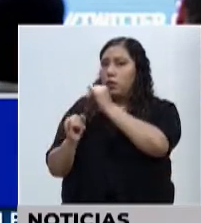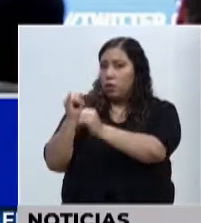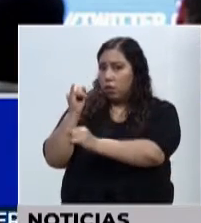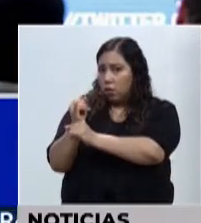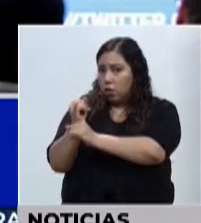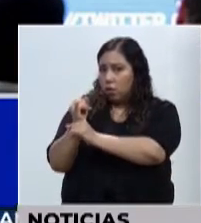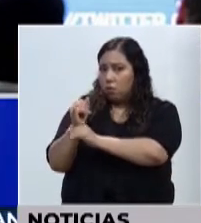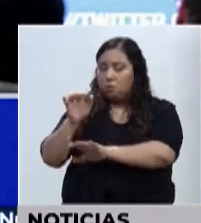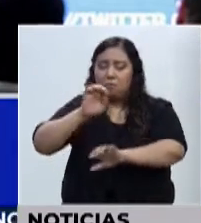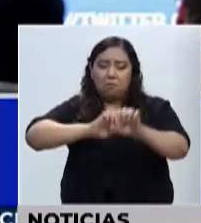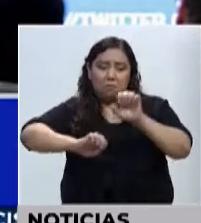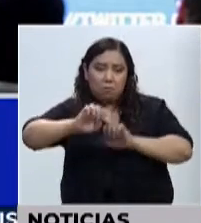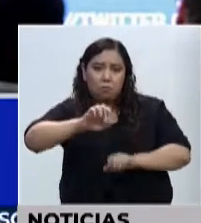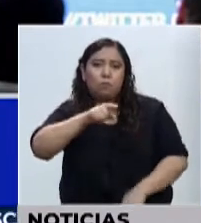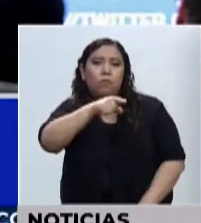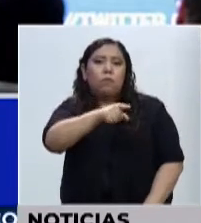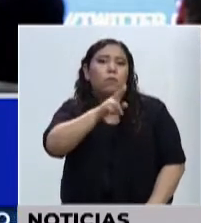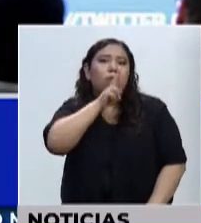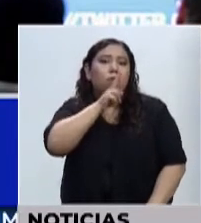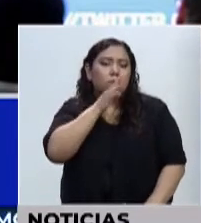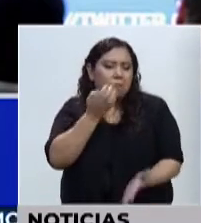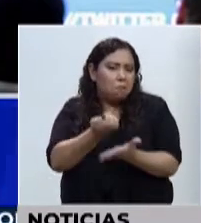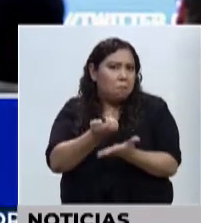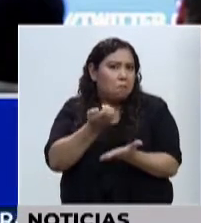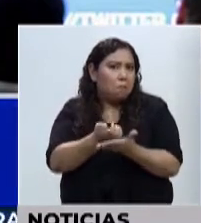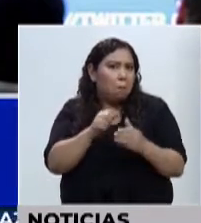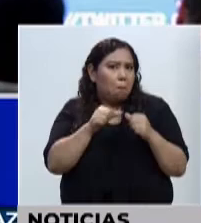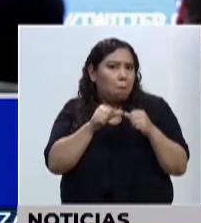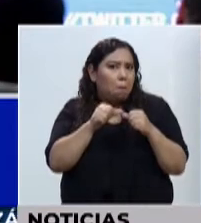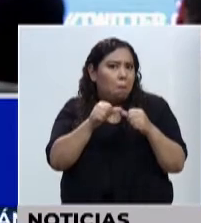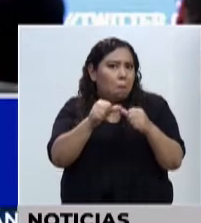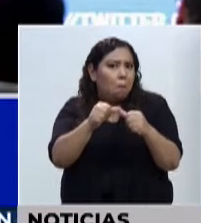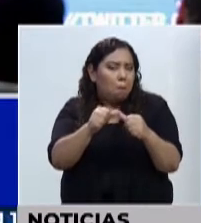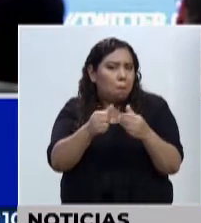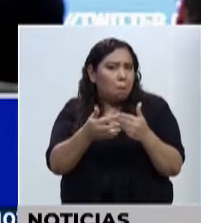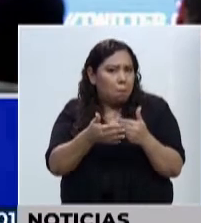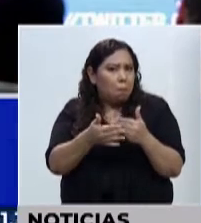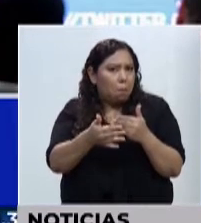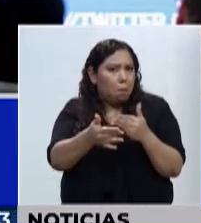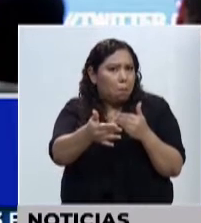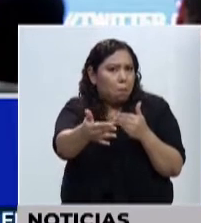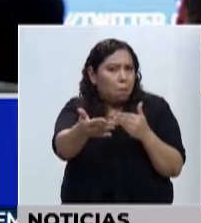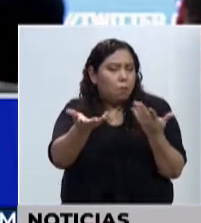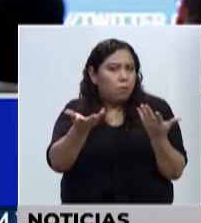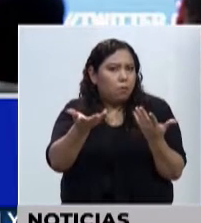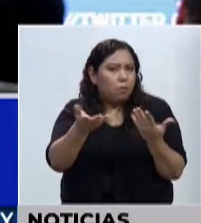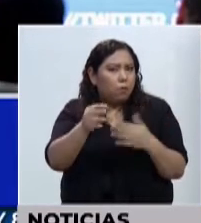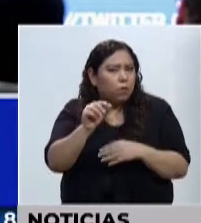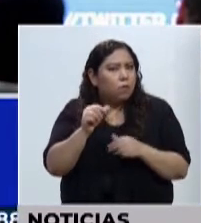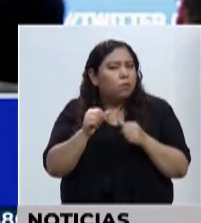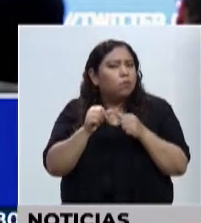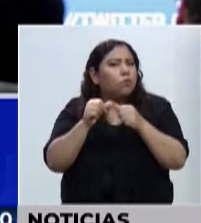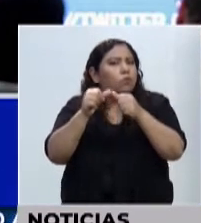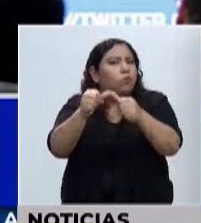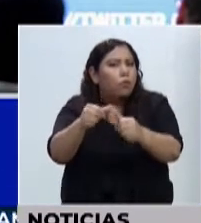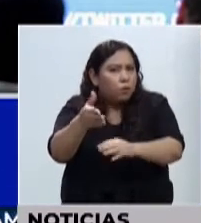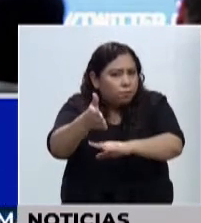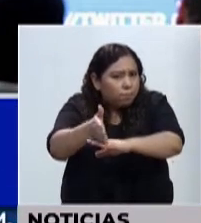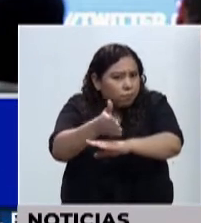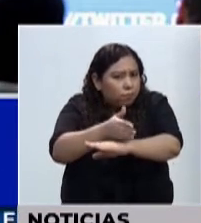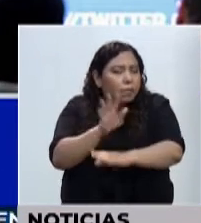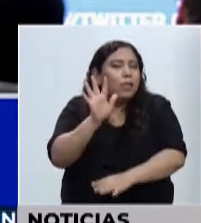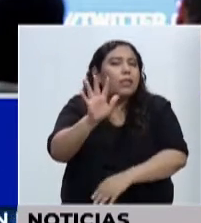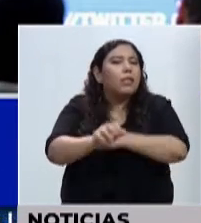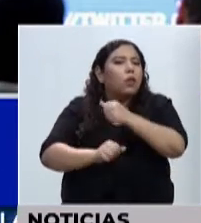Honduras continúa manteniendo siempre una economía estable, con perspectiva siempre a continuar mejorando en los últimos cinco